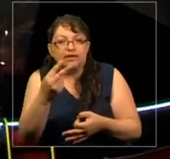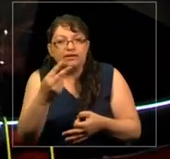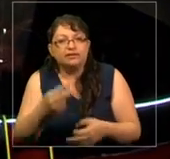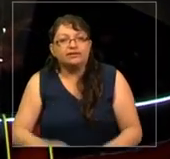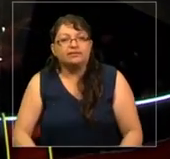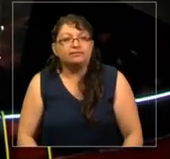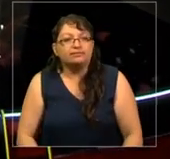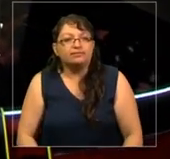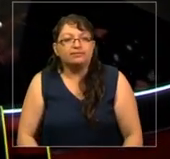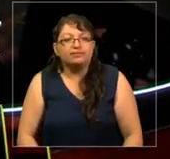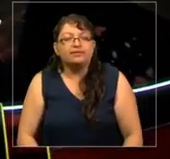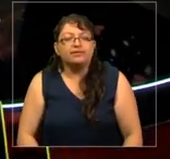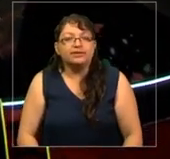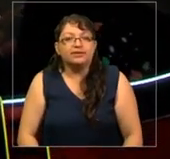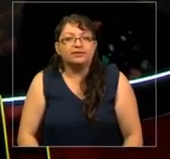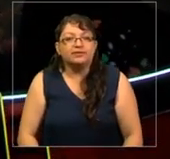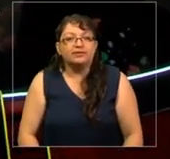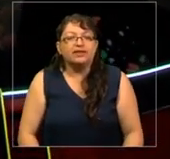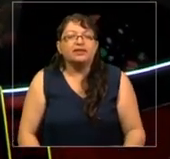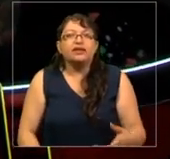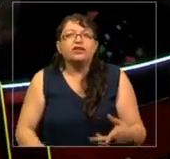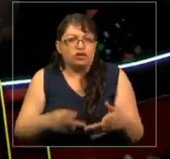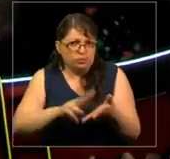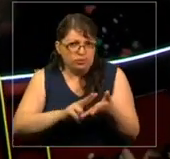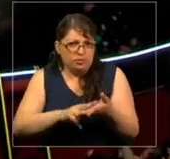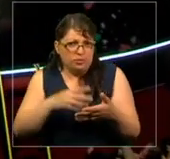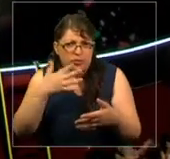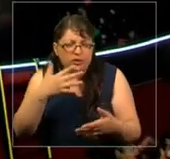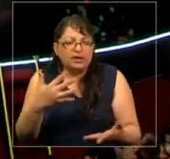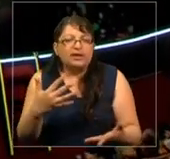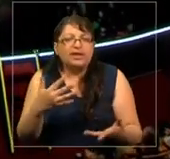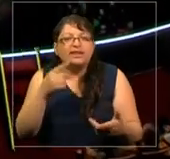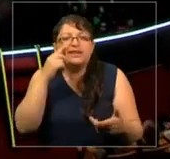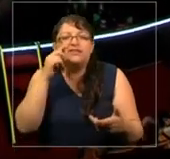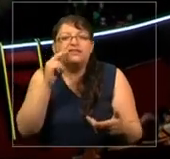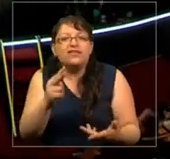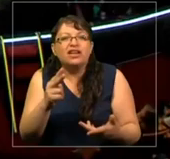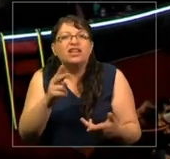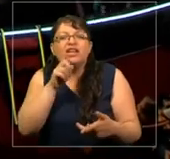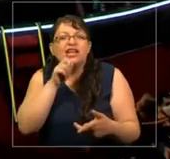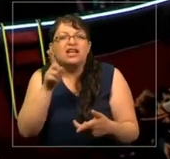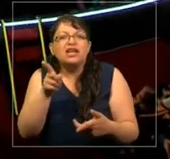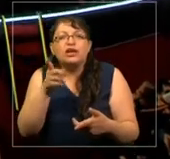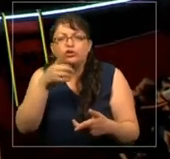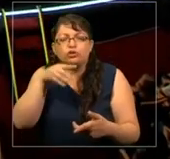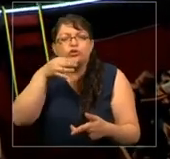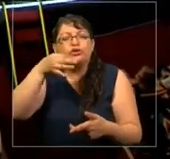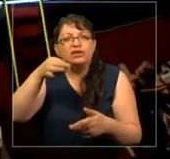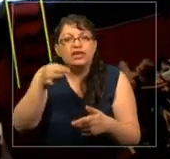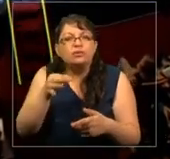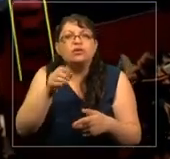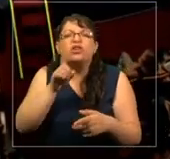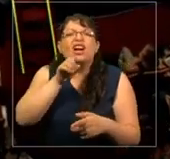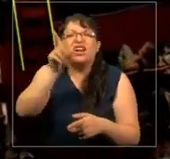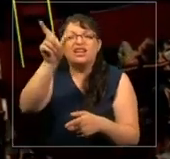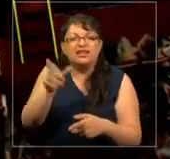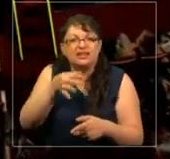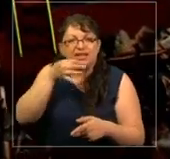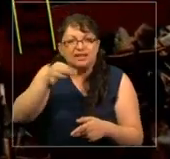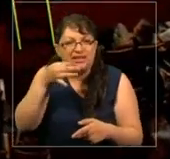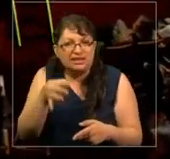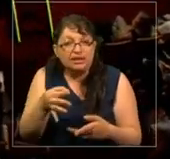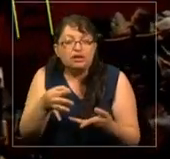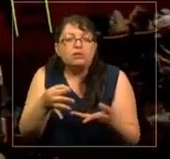importante realmente ver a quién hablamos y con quién hablamos. Es